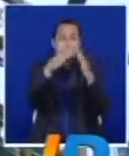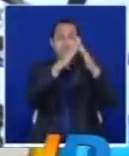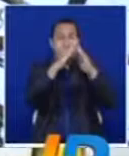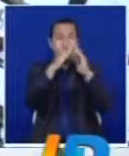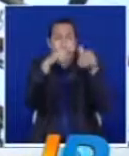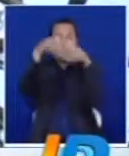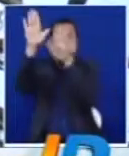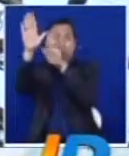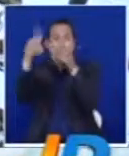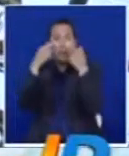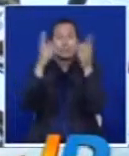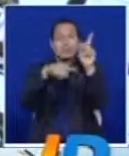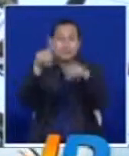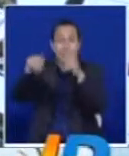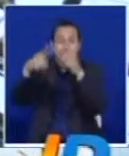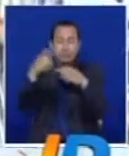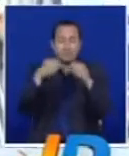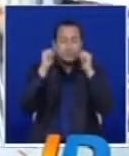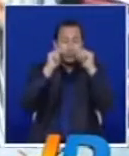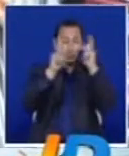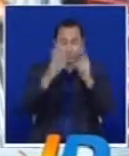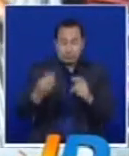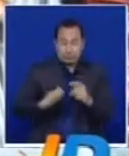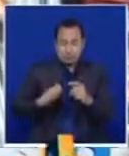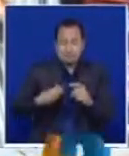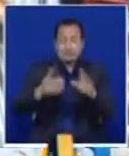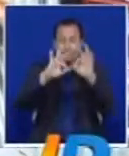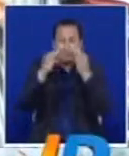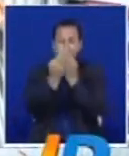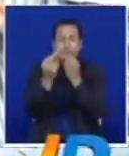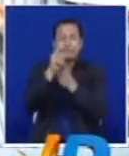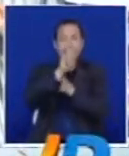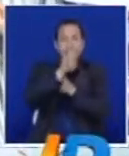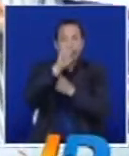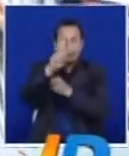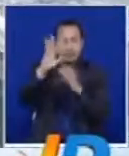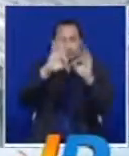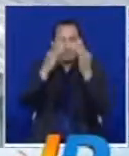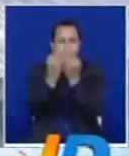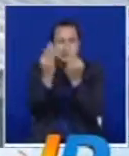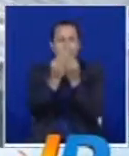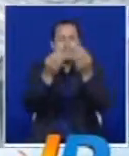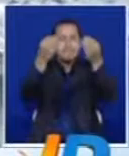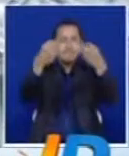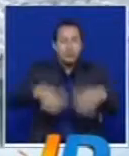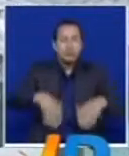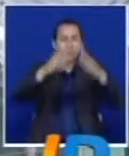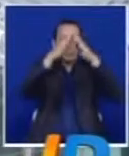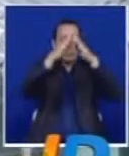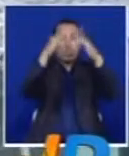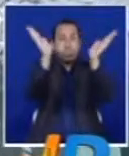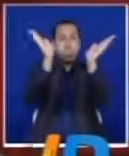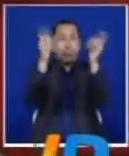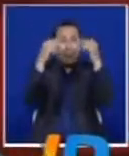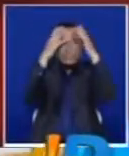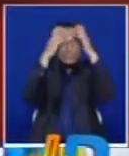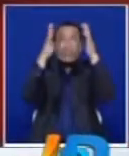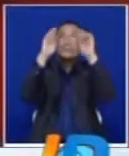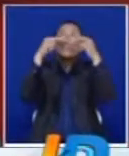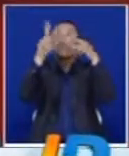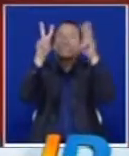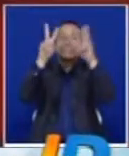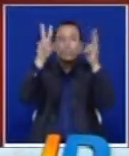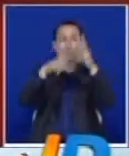Igual suerte corrieron los habitantes de 23 viviendas del sur de Popayán que perdieron los techos y sufrieron inundaciones. Hay